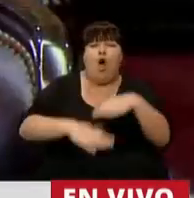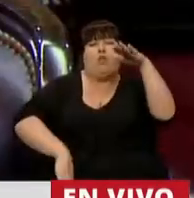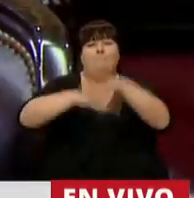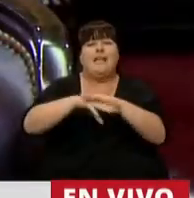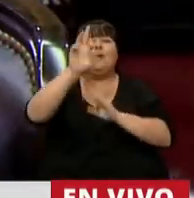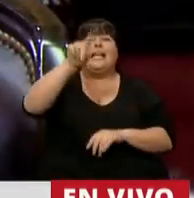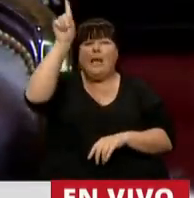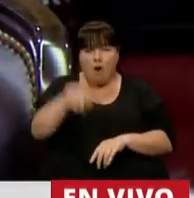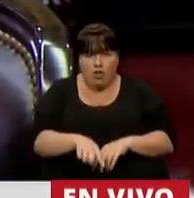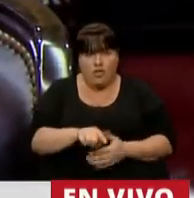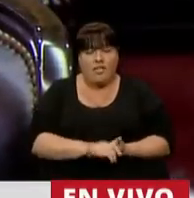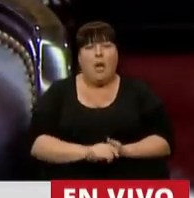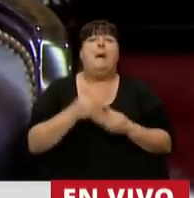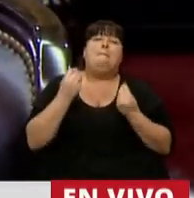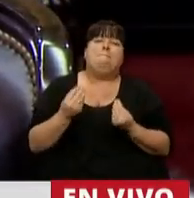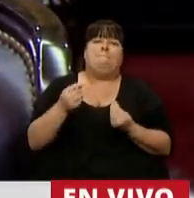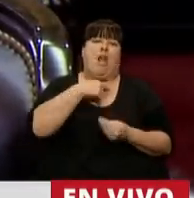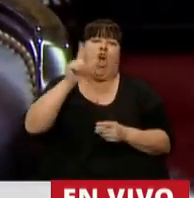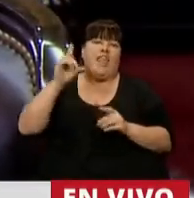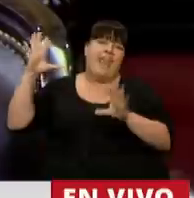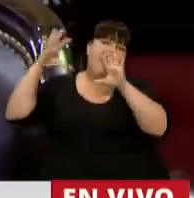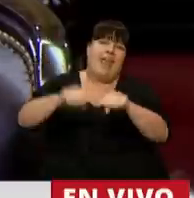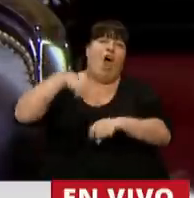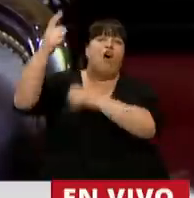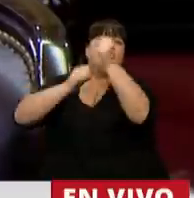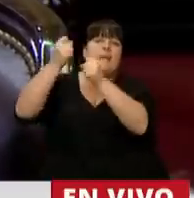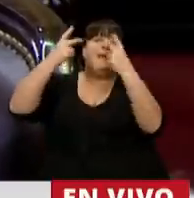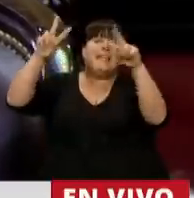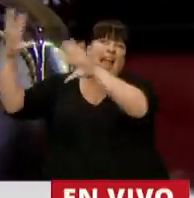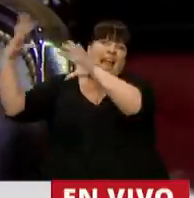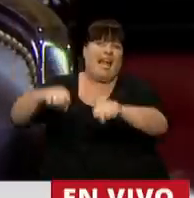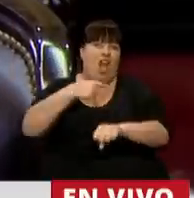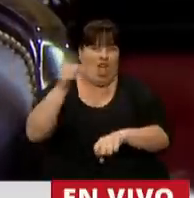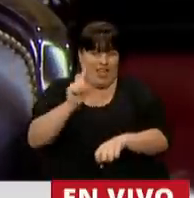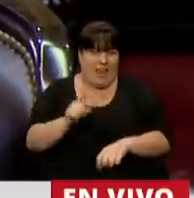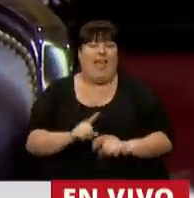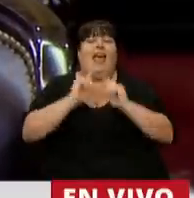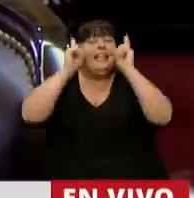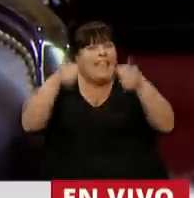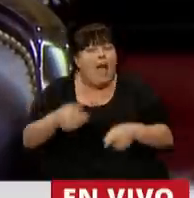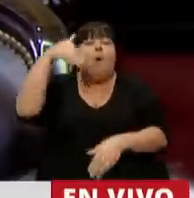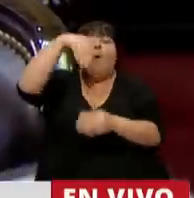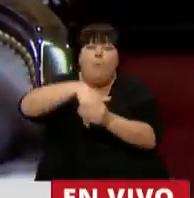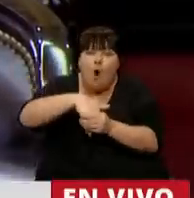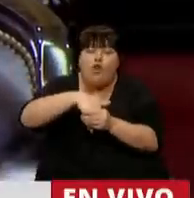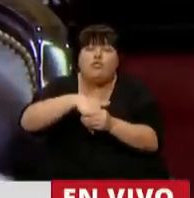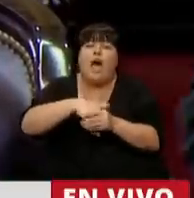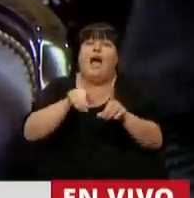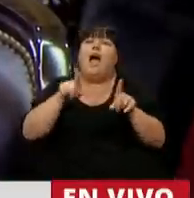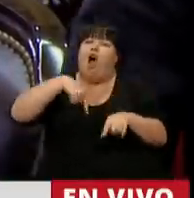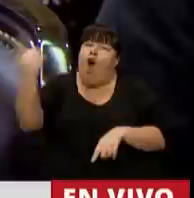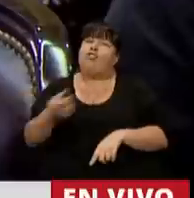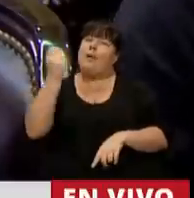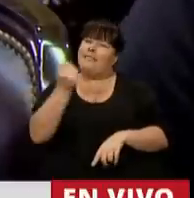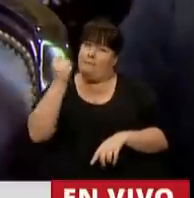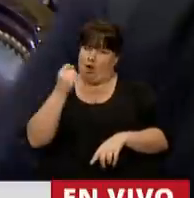un tope del 30% para que no pudieran ingresar empresas internacionales, sino que se votó algo más